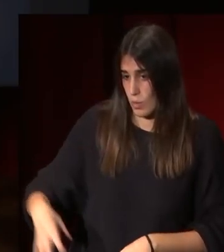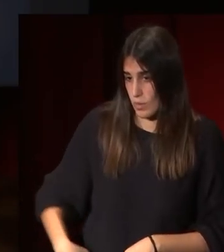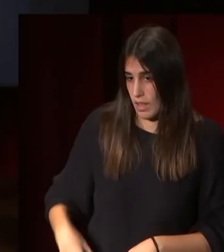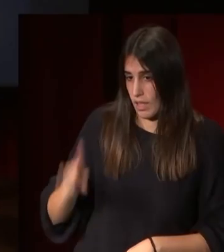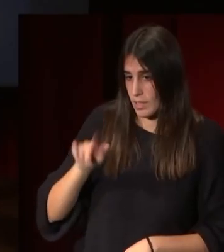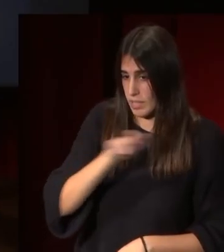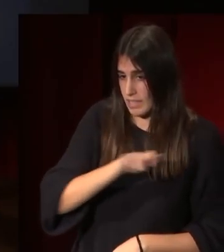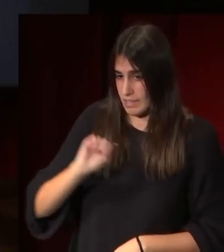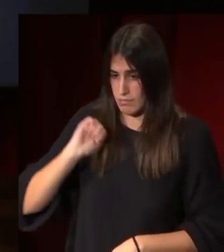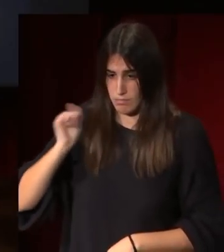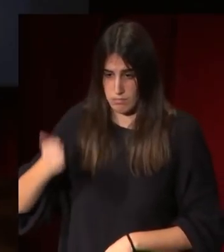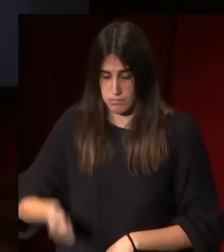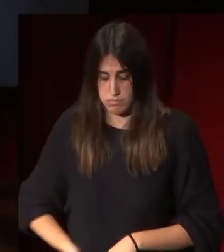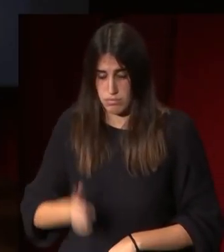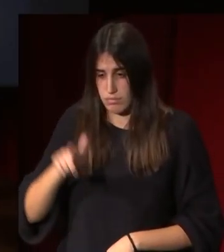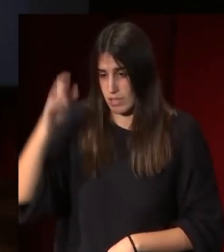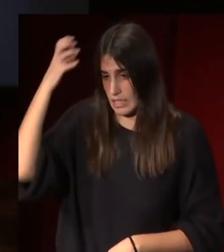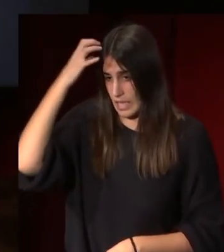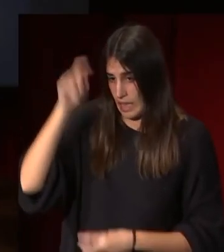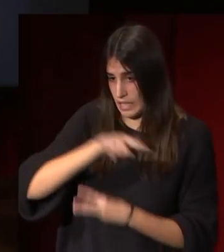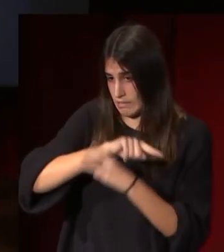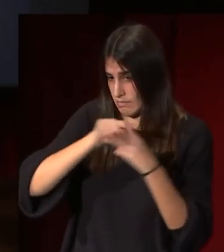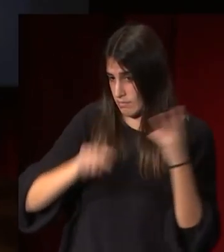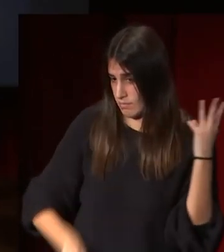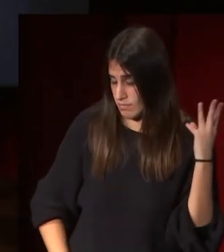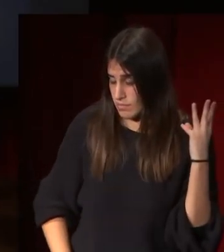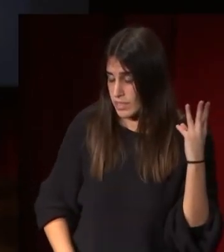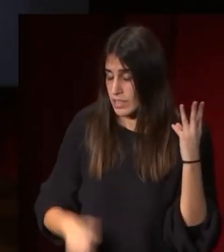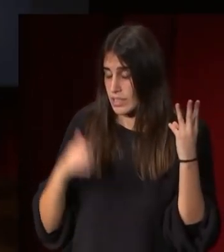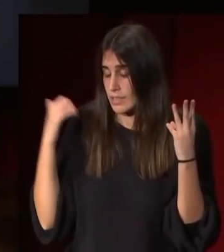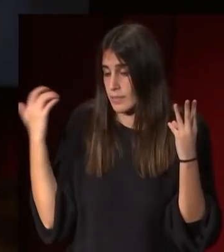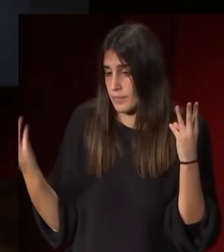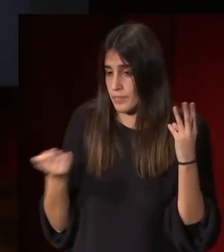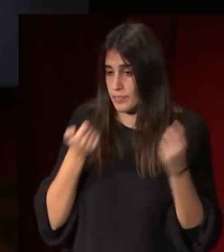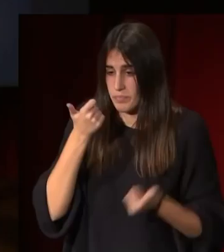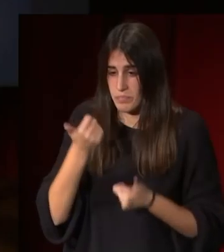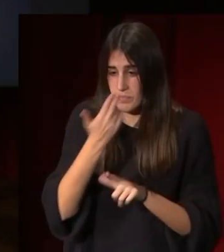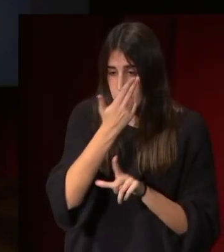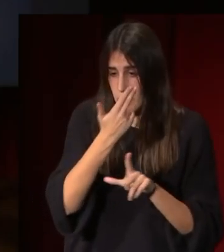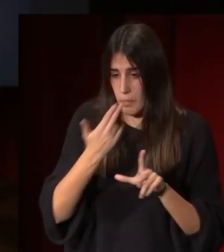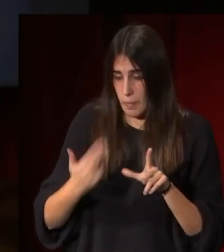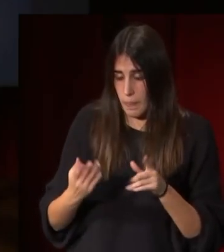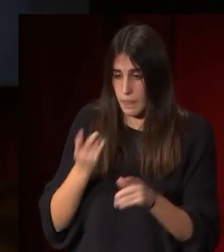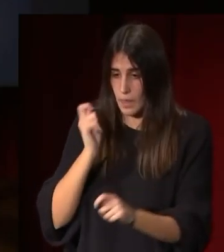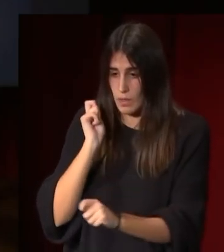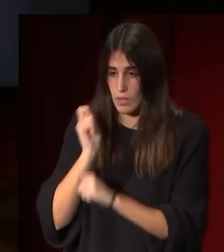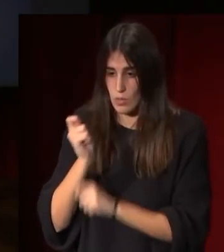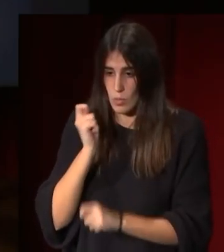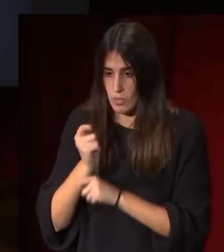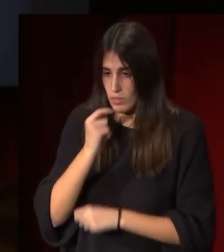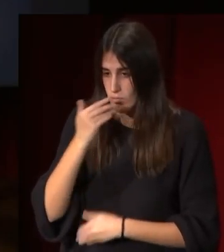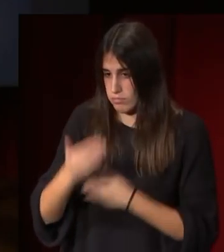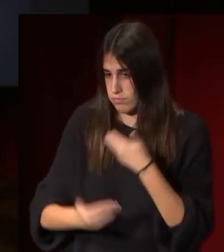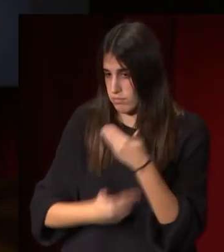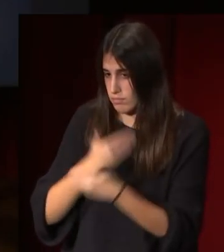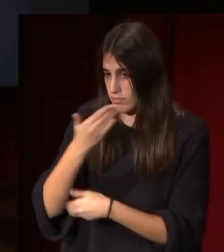aristocracia y de la realeza que se han ido pintando y esculpiendo a lo largo de los años